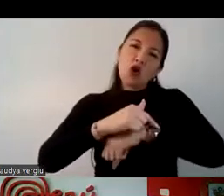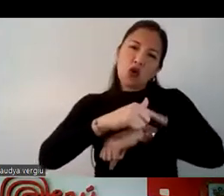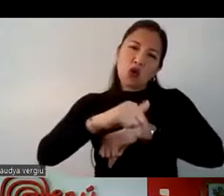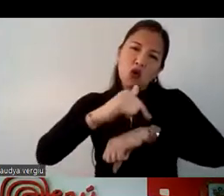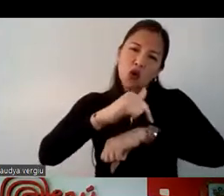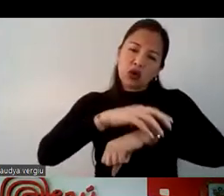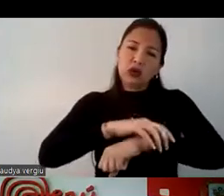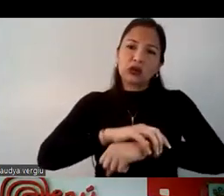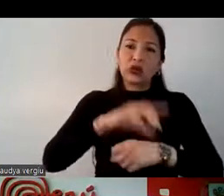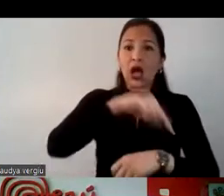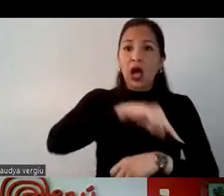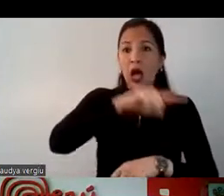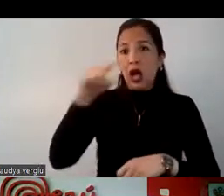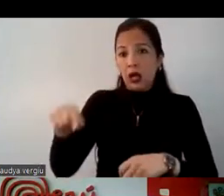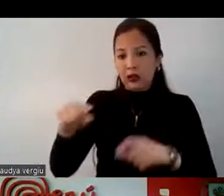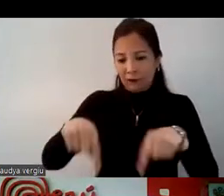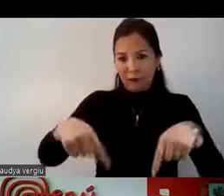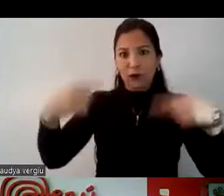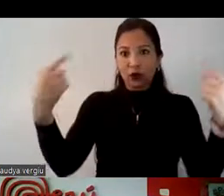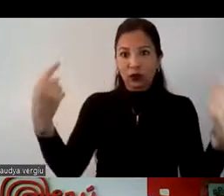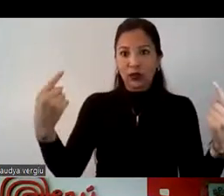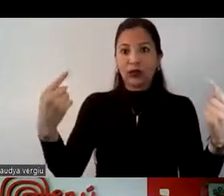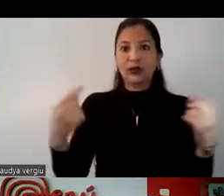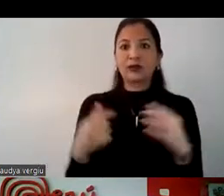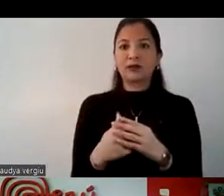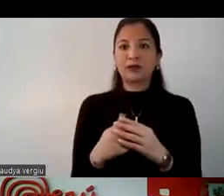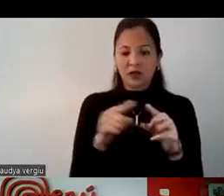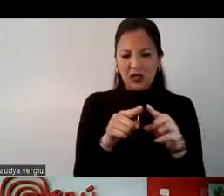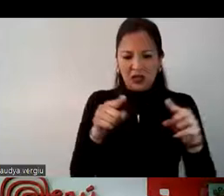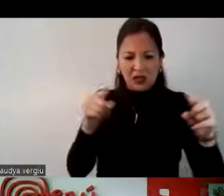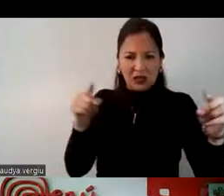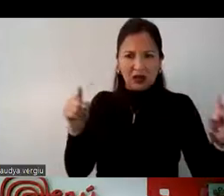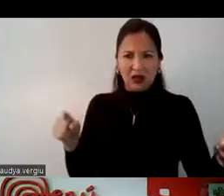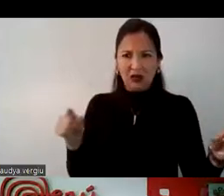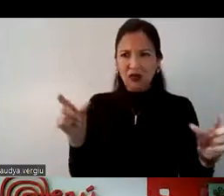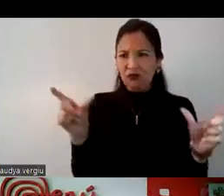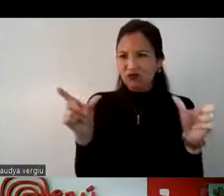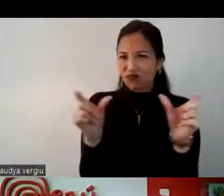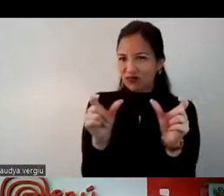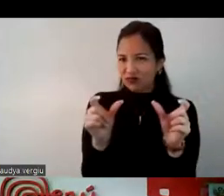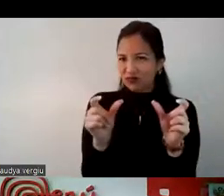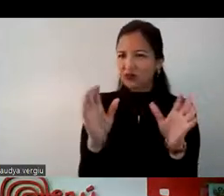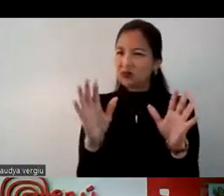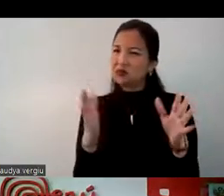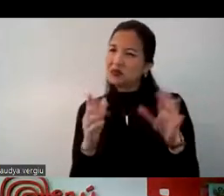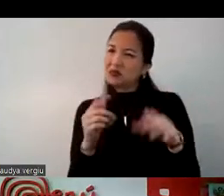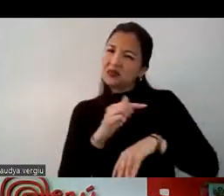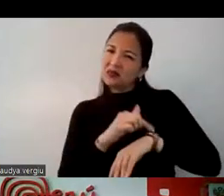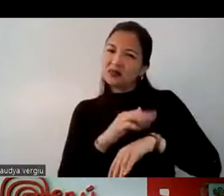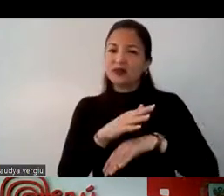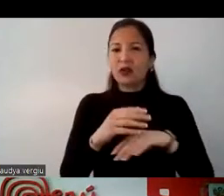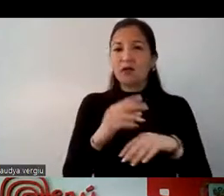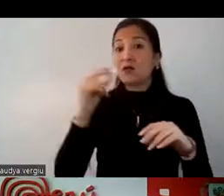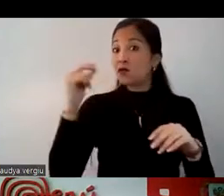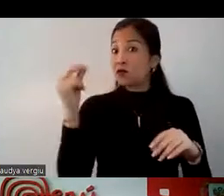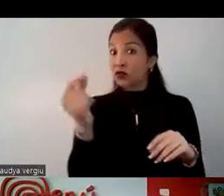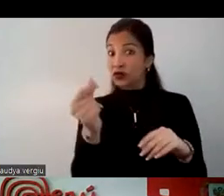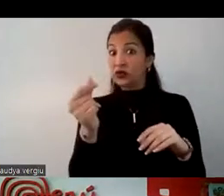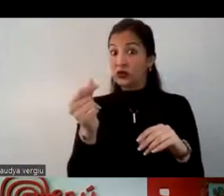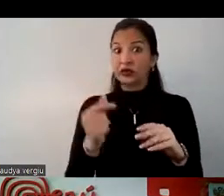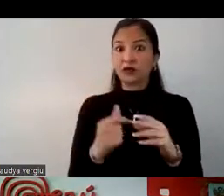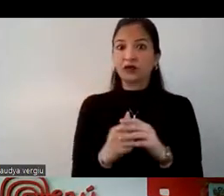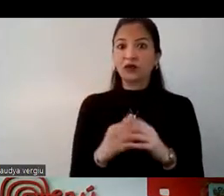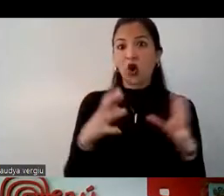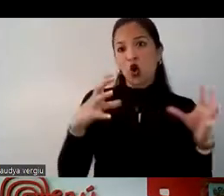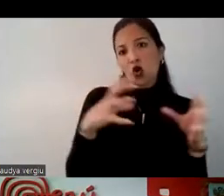saliendo desde Guayaquil. Entonces ya es un tramo, pues, que no representa tantas horas y pues podría hacerse si es que va un grupo